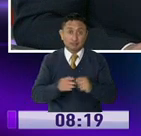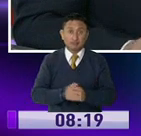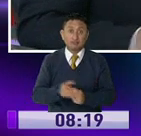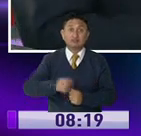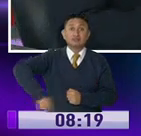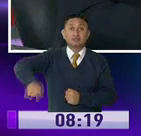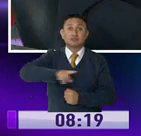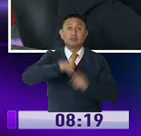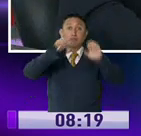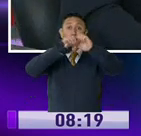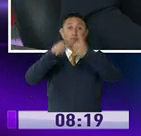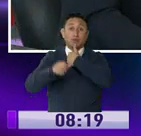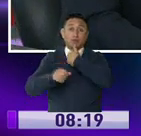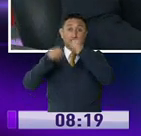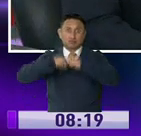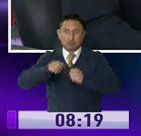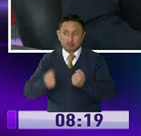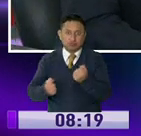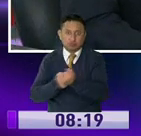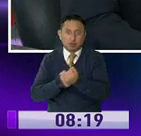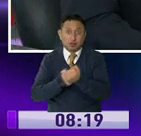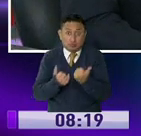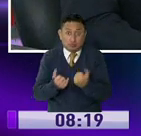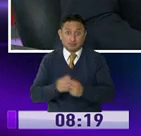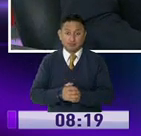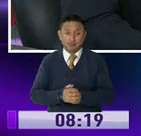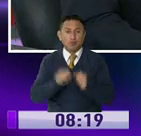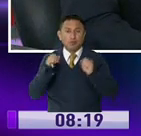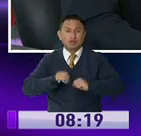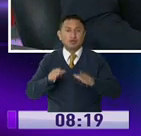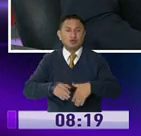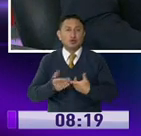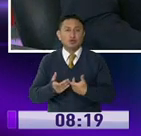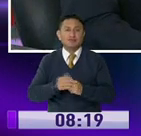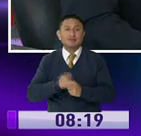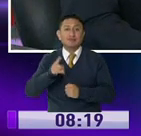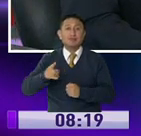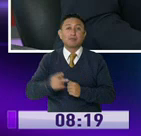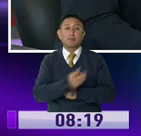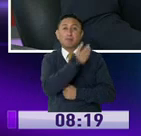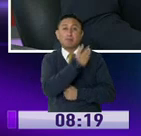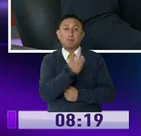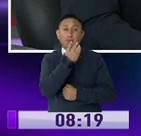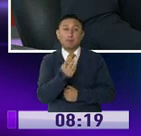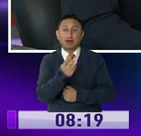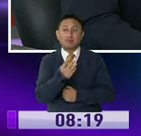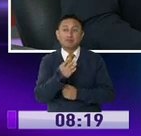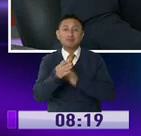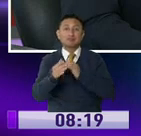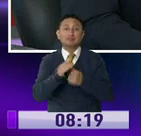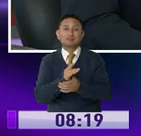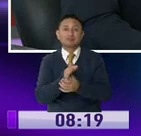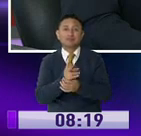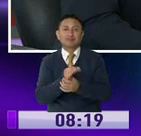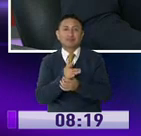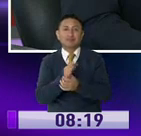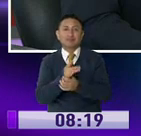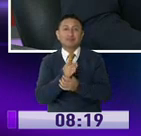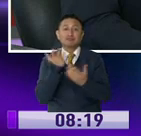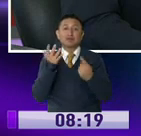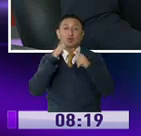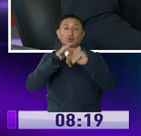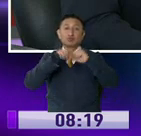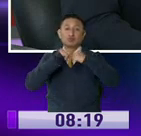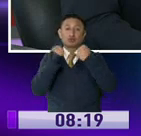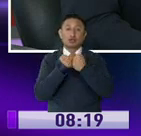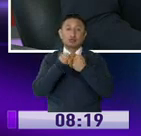empresa privada que se ha sumado a esta gran causa. Pueden hacerlo por medio de la página, del correo electrónico, perdón, inclusiónsocial,